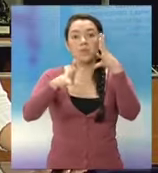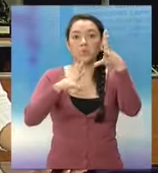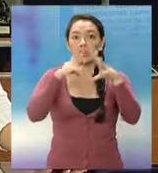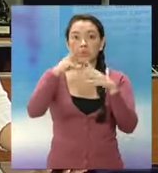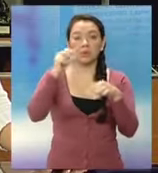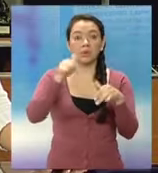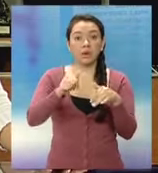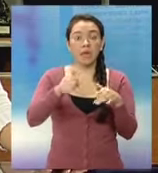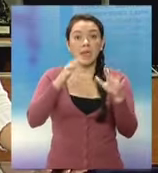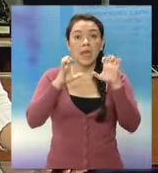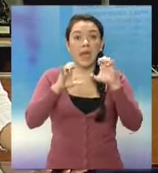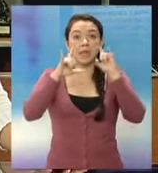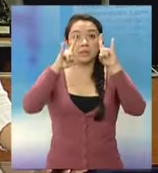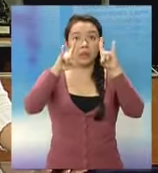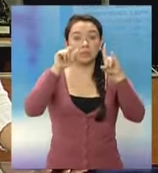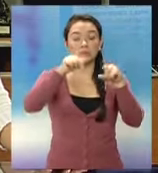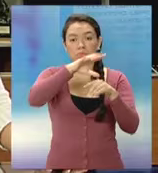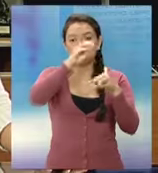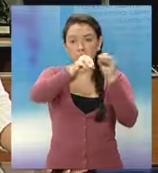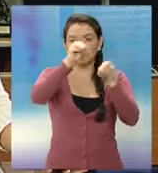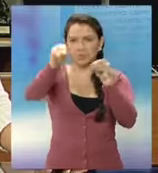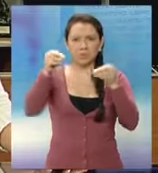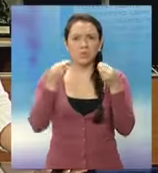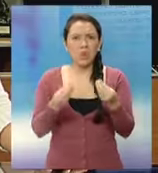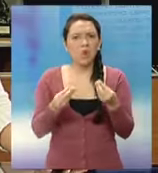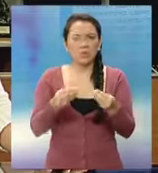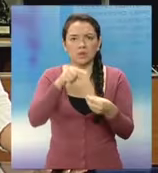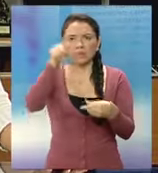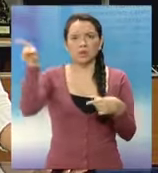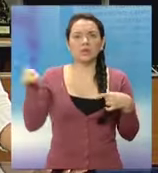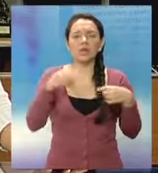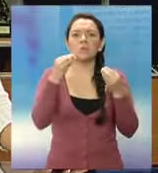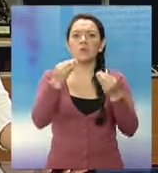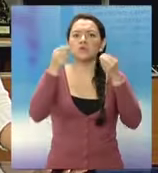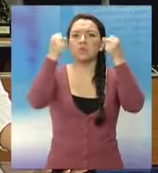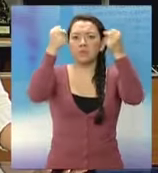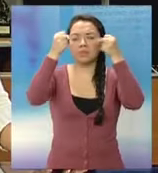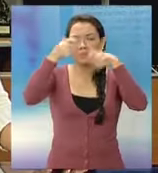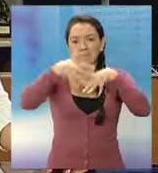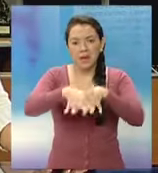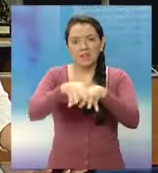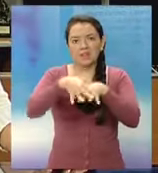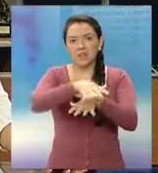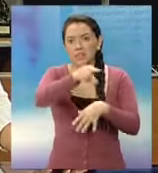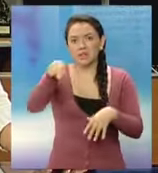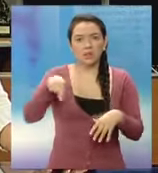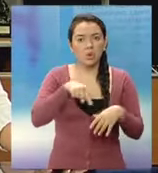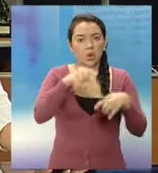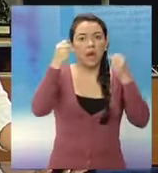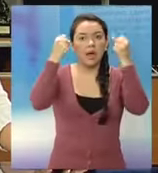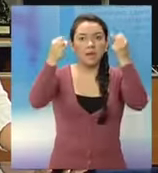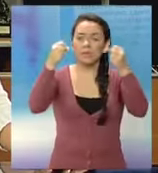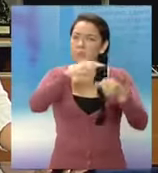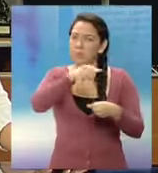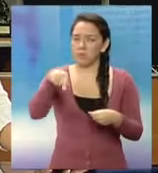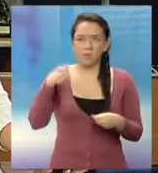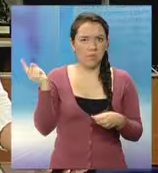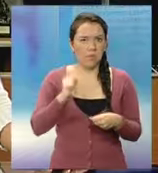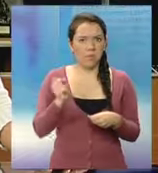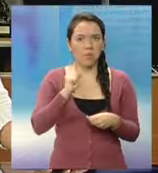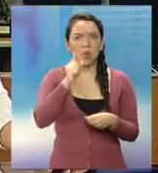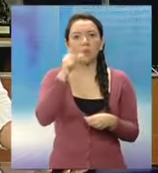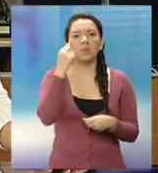de Estados Unidos fueron escenario de protestas, una semana después de que George Zimmerman fuera declarado no culpable del asesinato de la